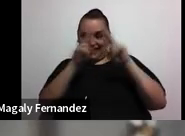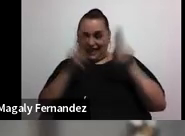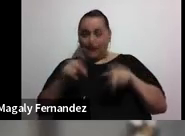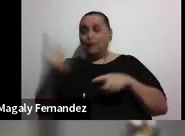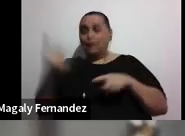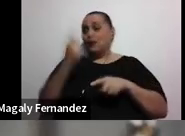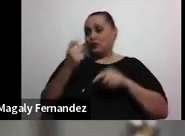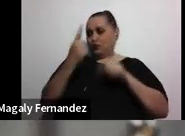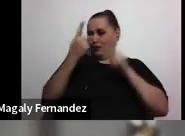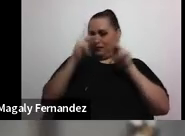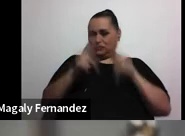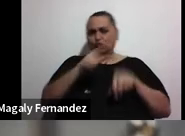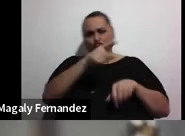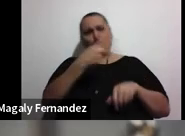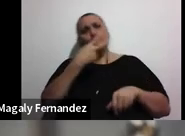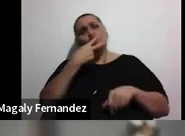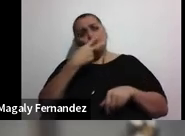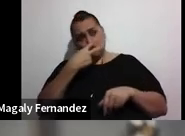que había fumado